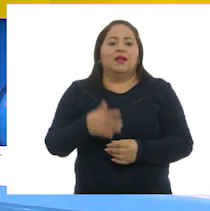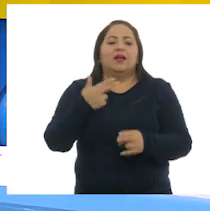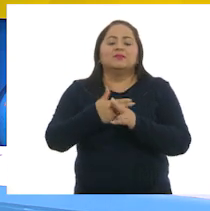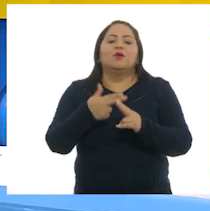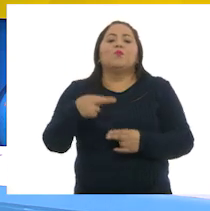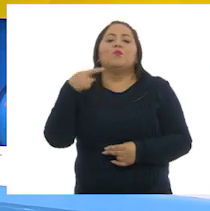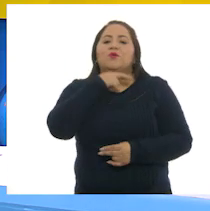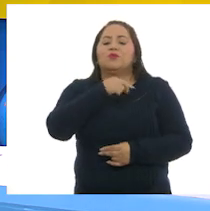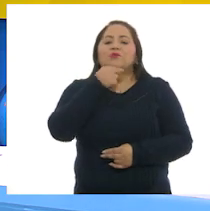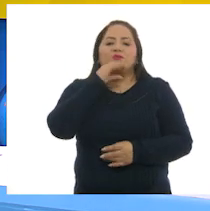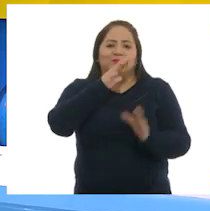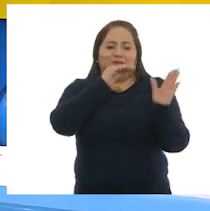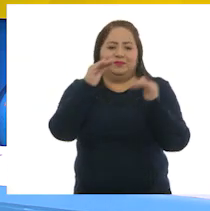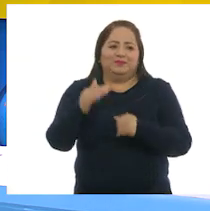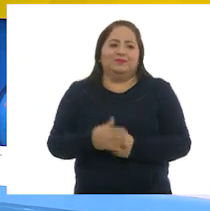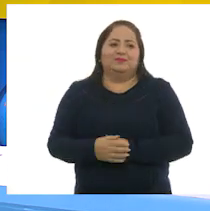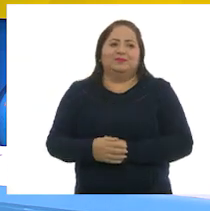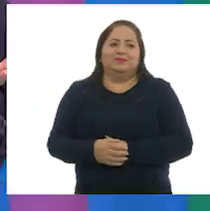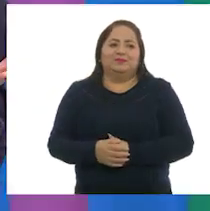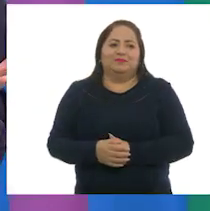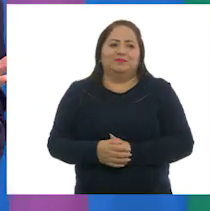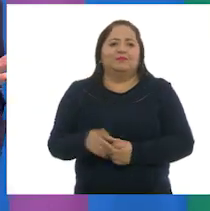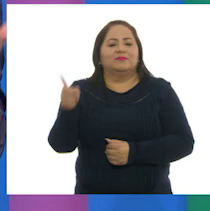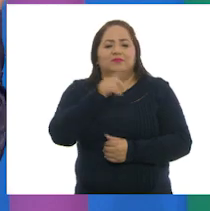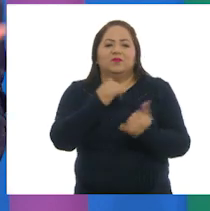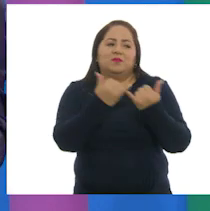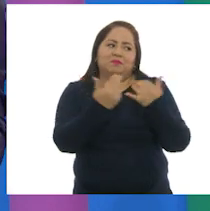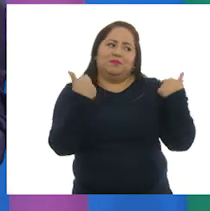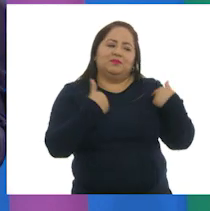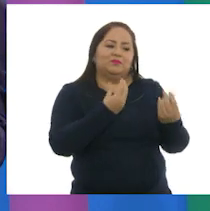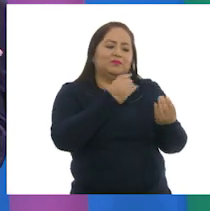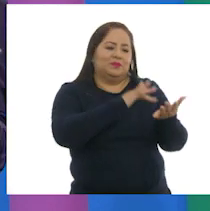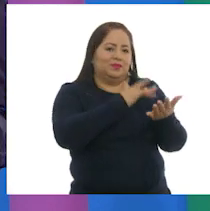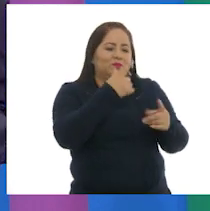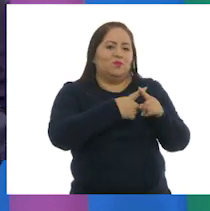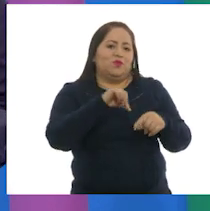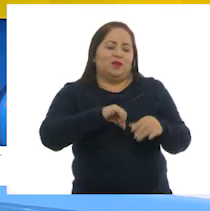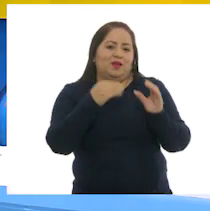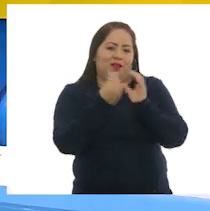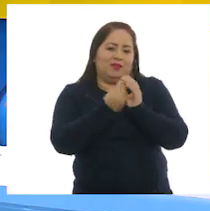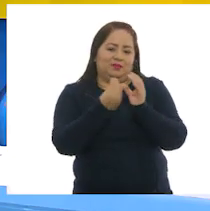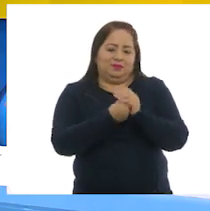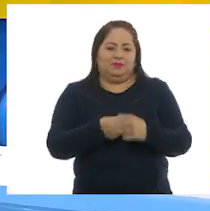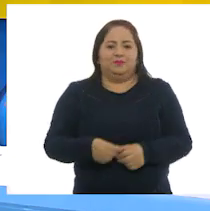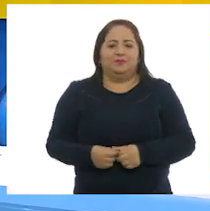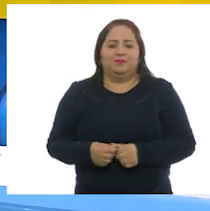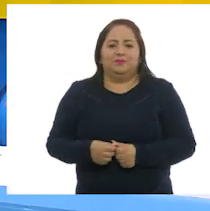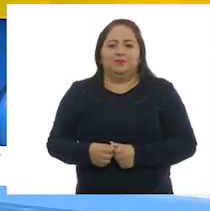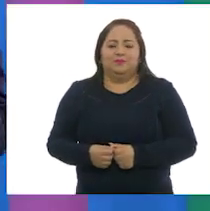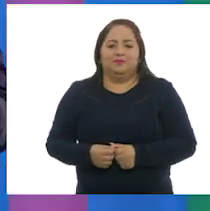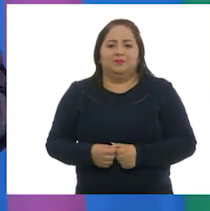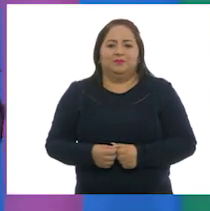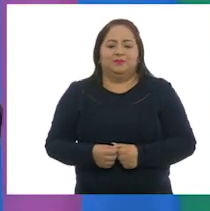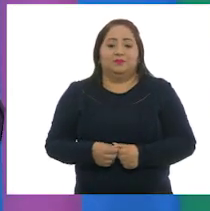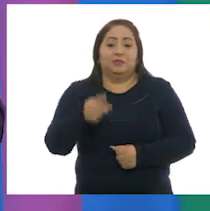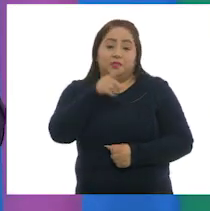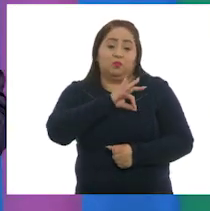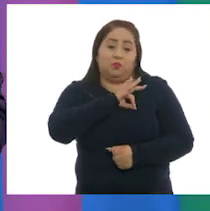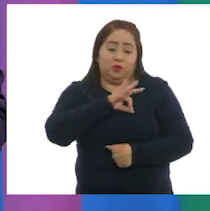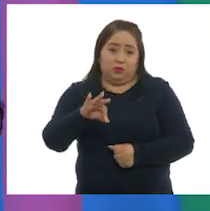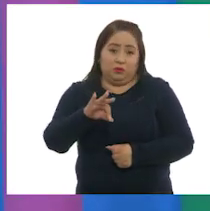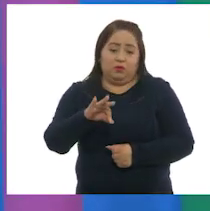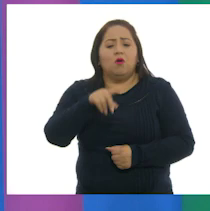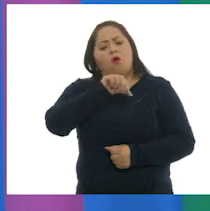pronto, niñas y niñas. Larisa. Maestra Cristina, muchísimas gracias por la clase de hoy. Muy bien. Si te es